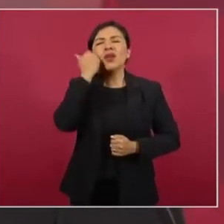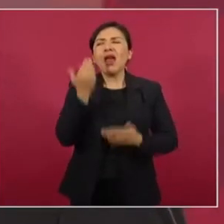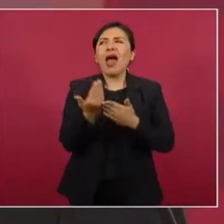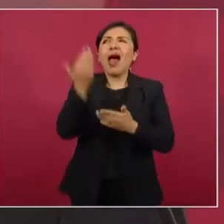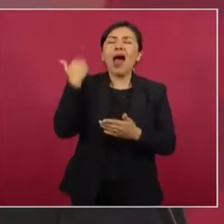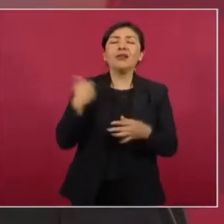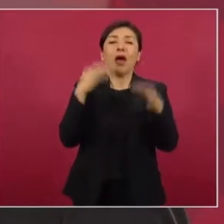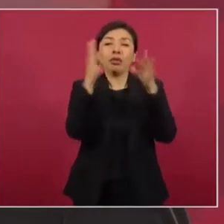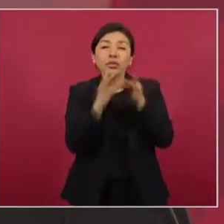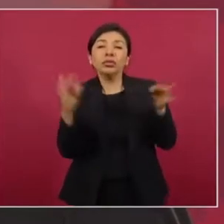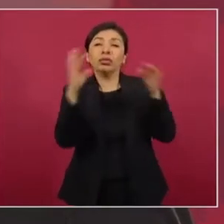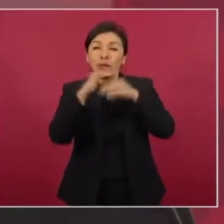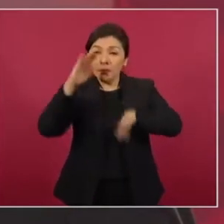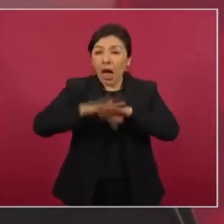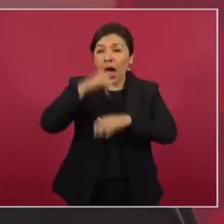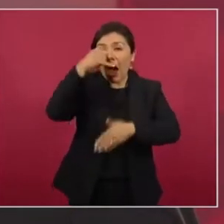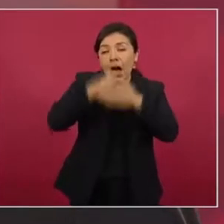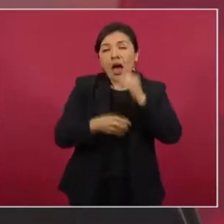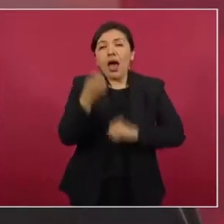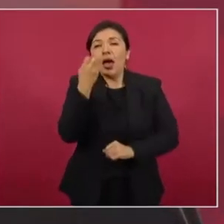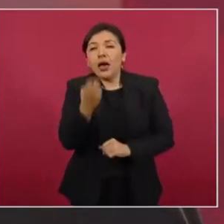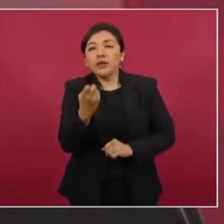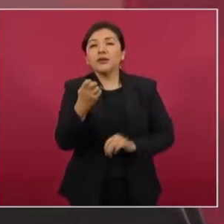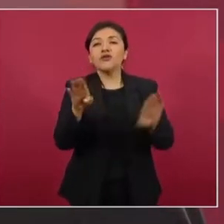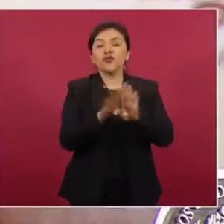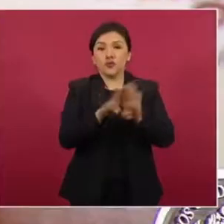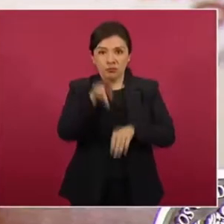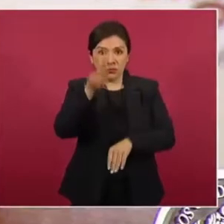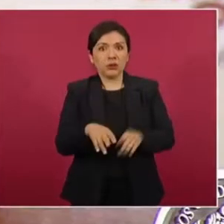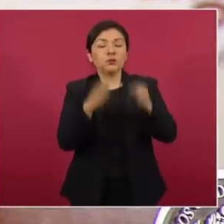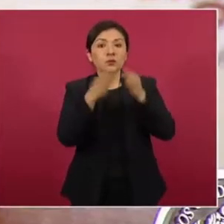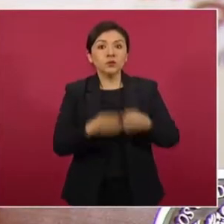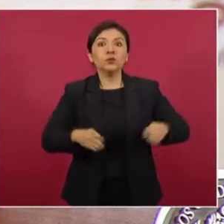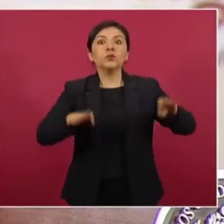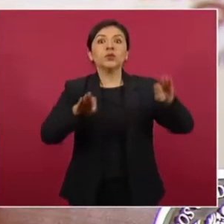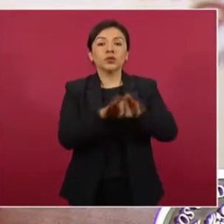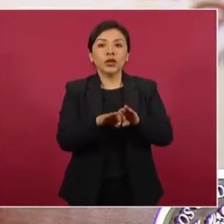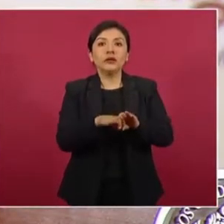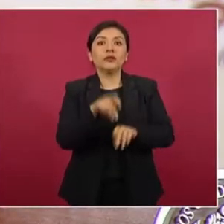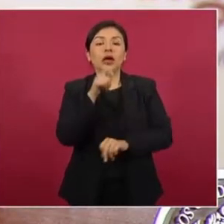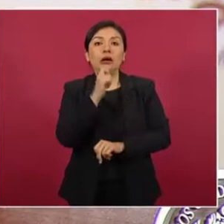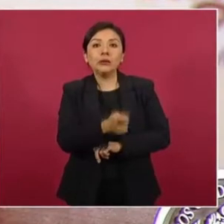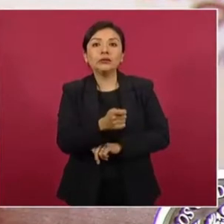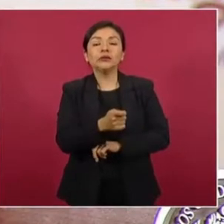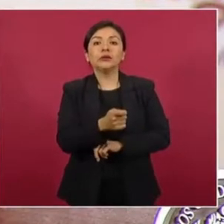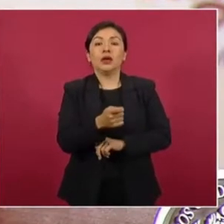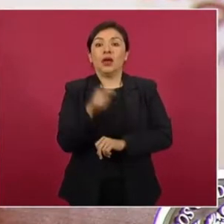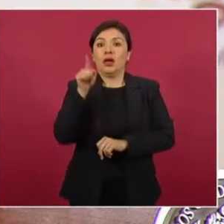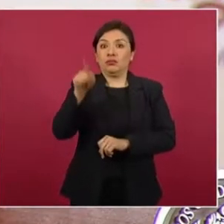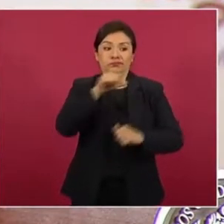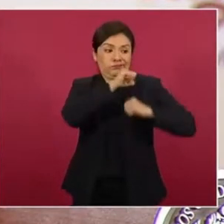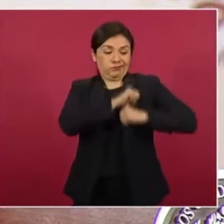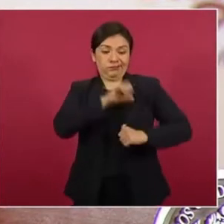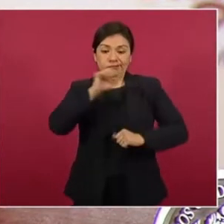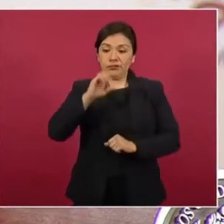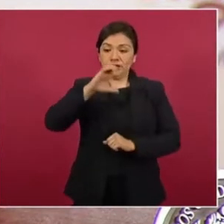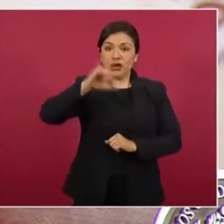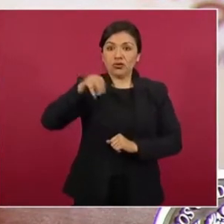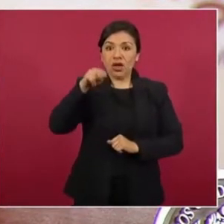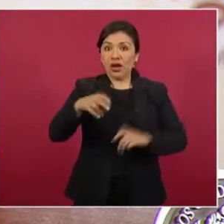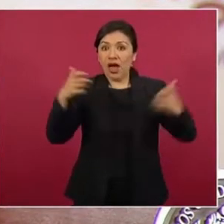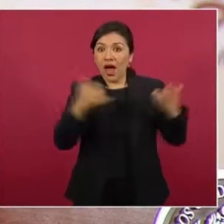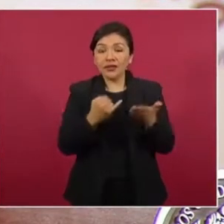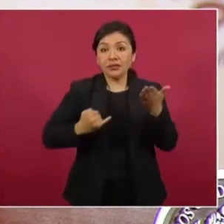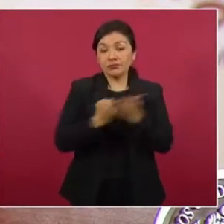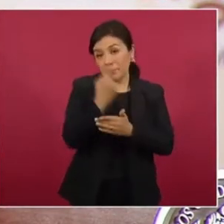de la importancia de que la Corte resolviera